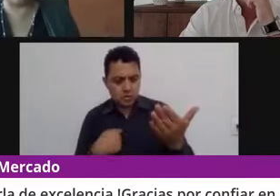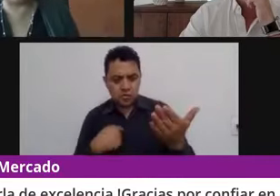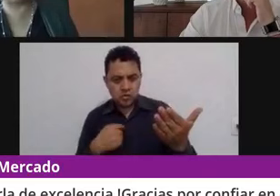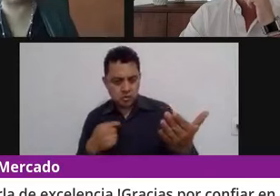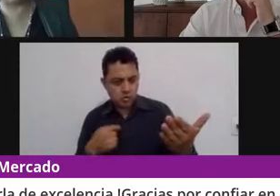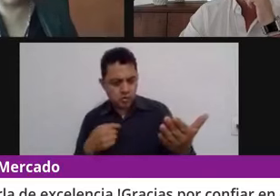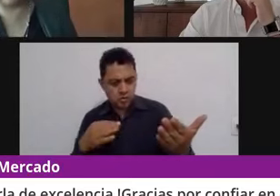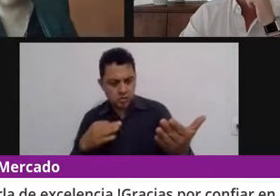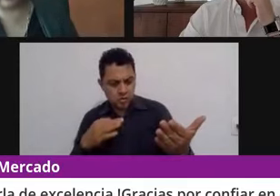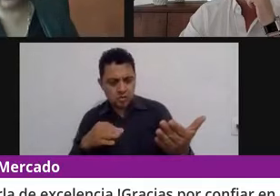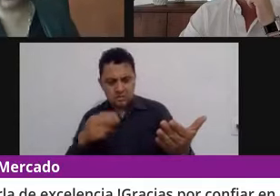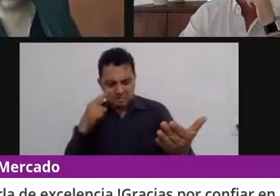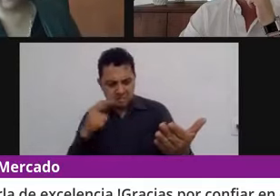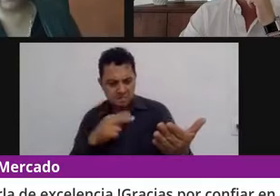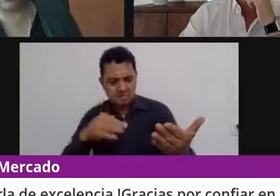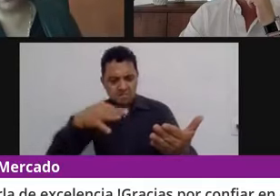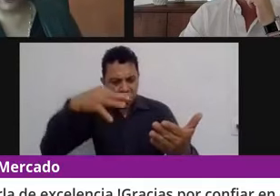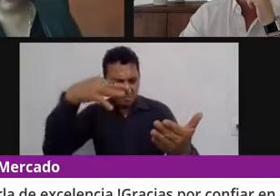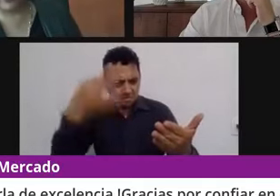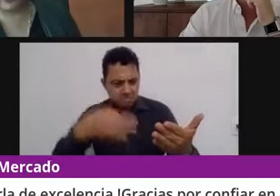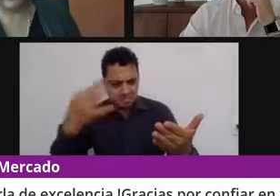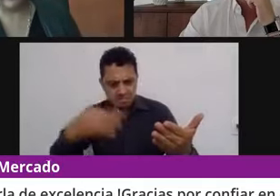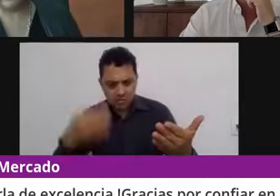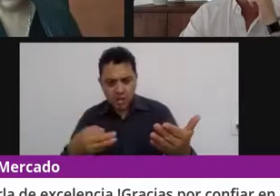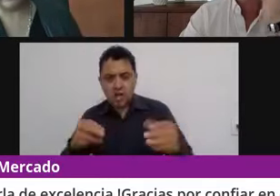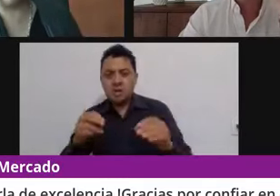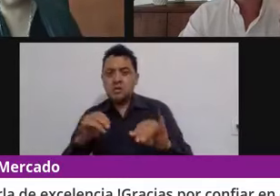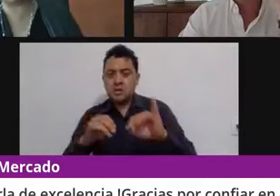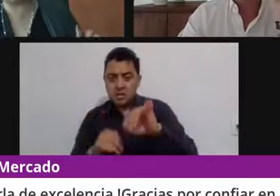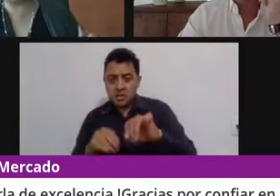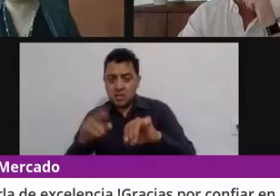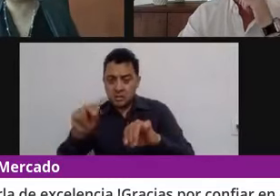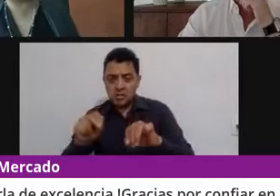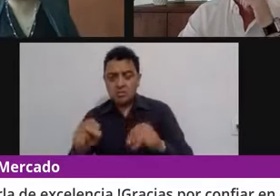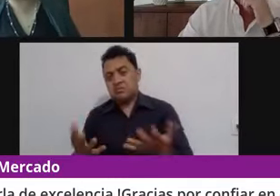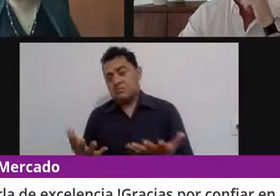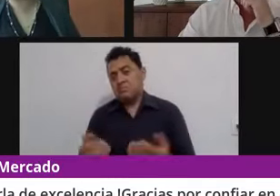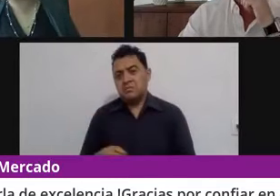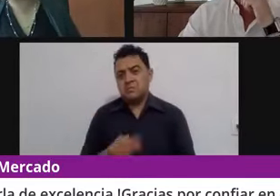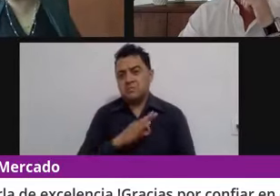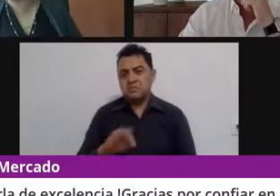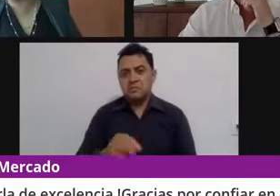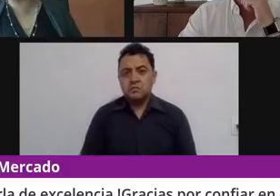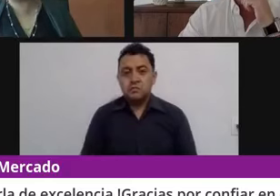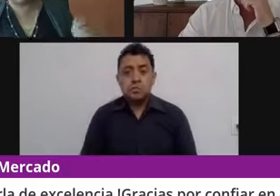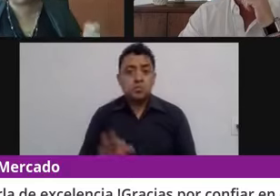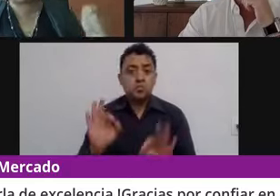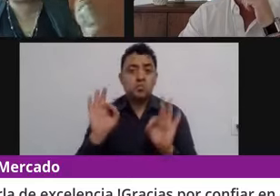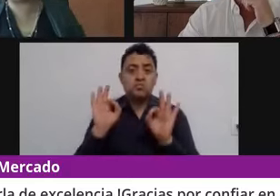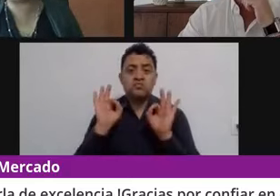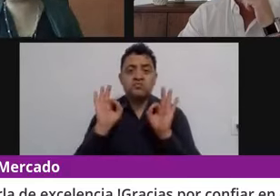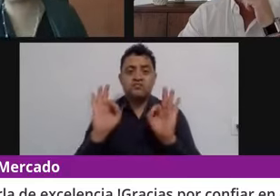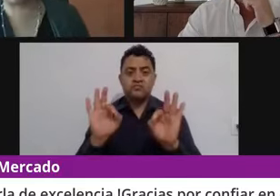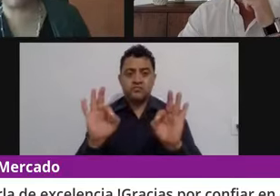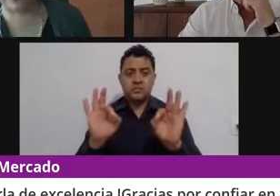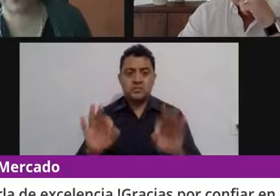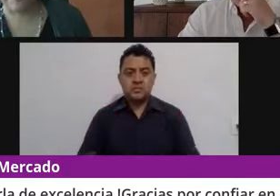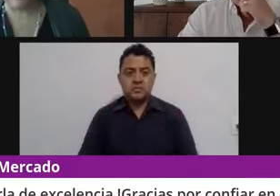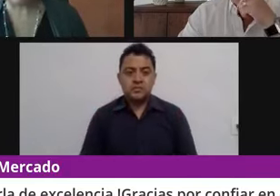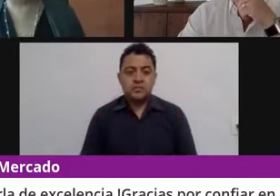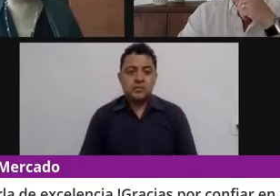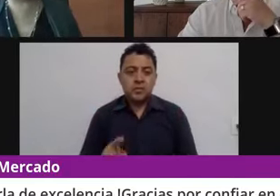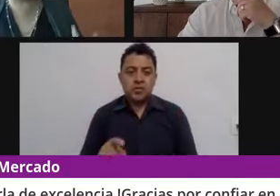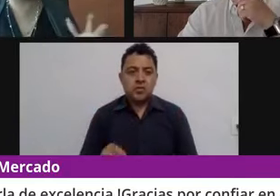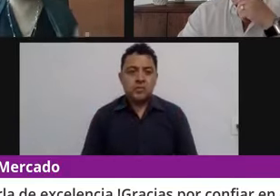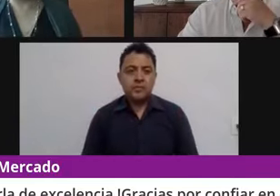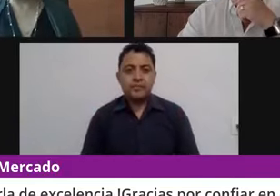iniciativas que ellas y ellos estén poniendo sobre la mesa javier buenísimo buenísimo te voy a pasar la liga te lo prometo